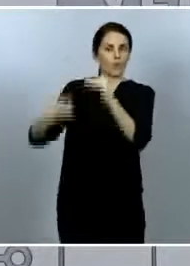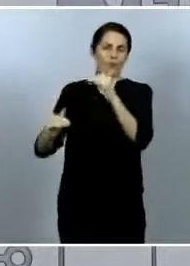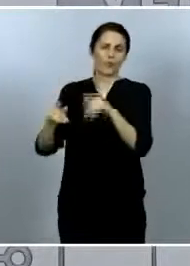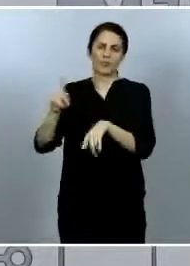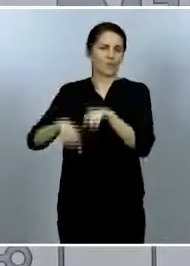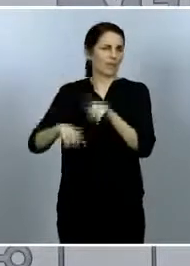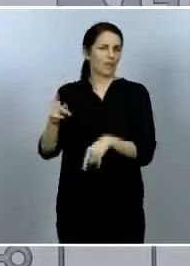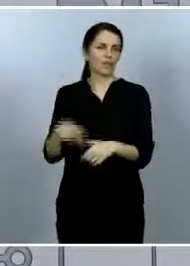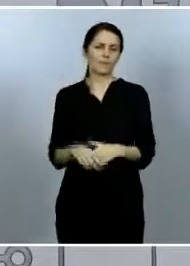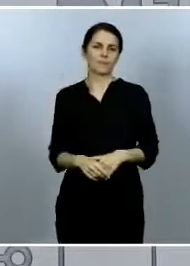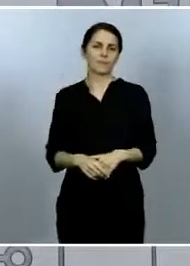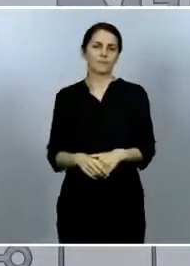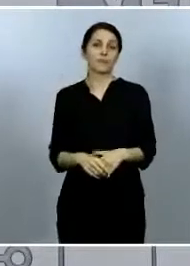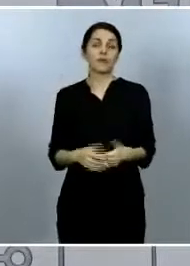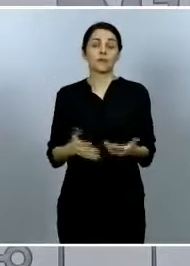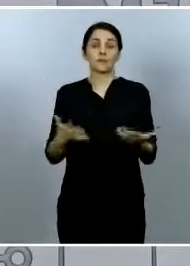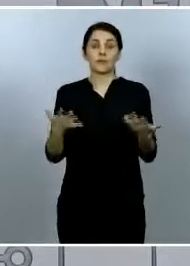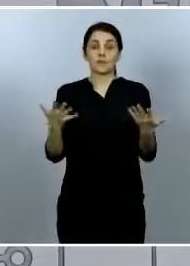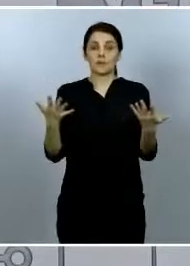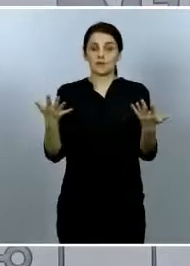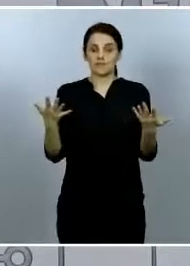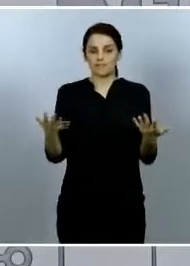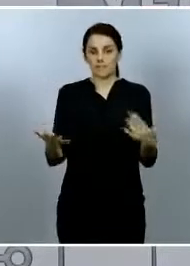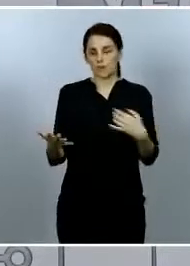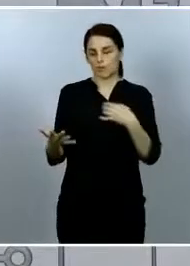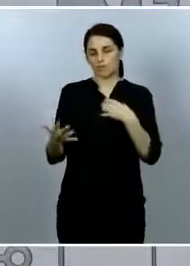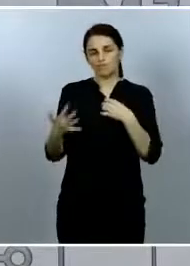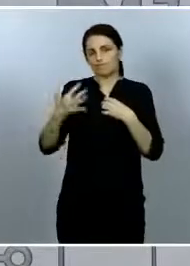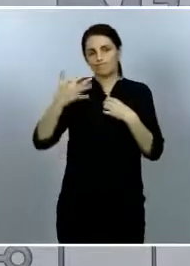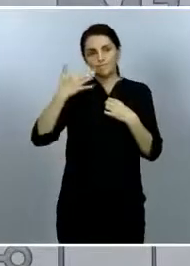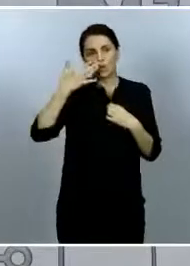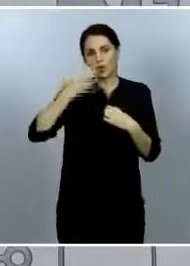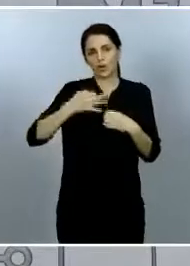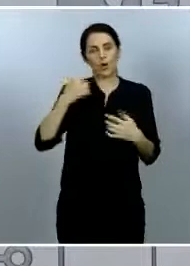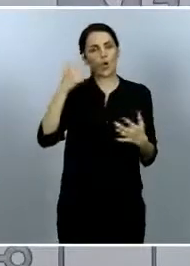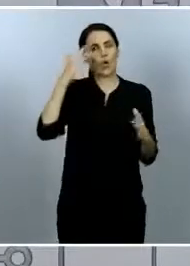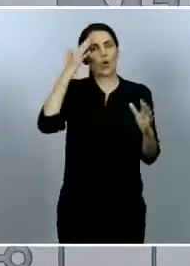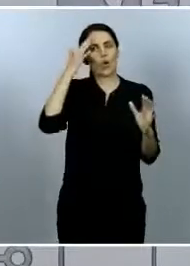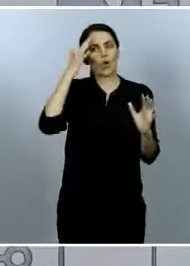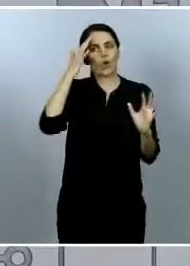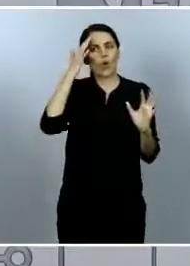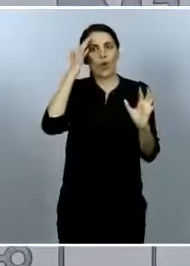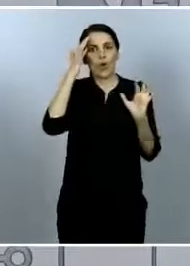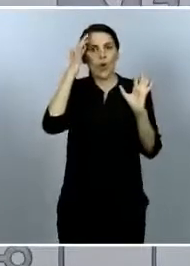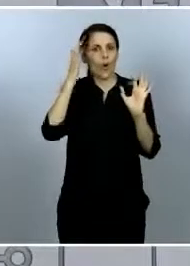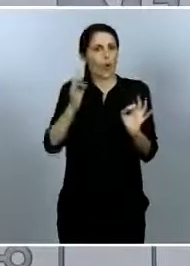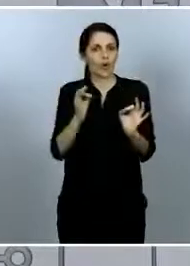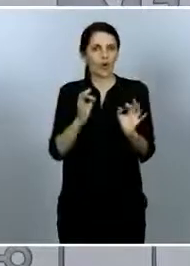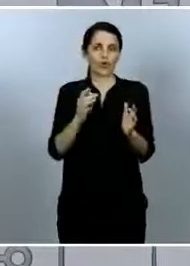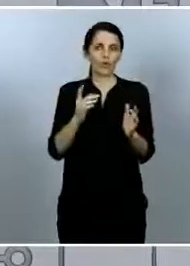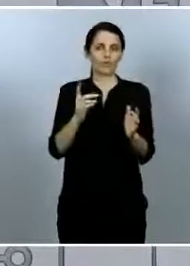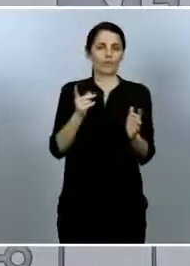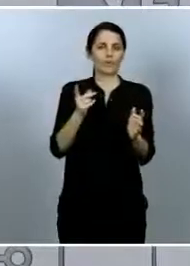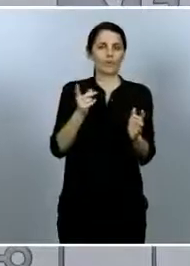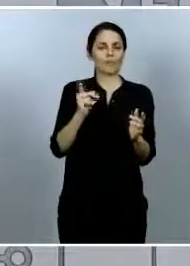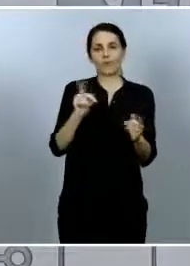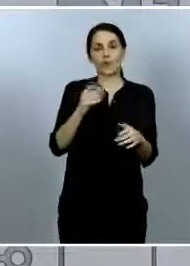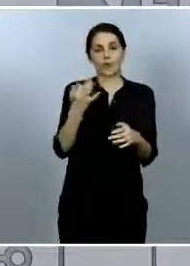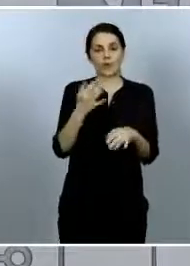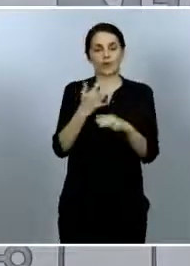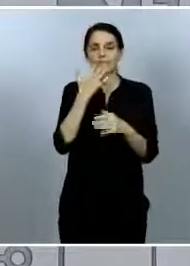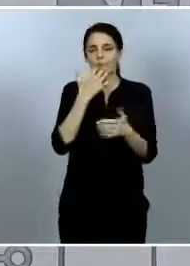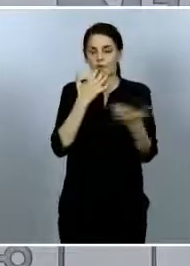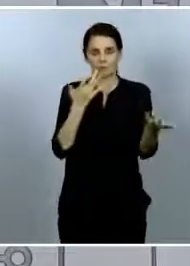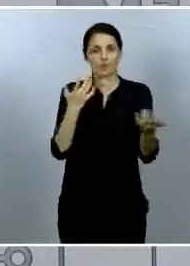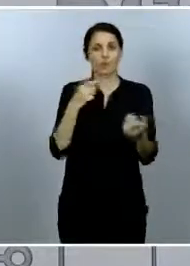pero lo que no creo que sea sensato tampoco es sabiendo todo esto que les hemos comentado y sabiendo que en esos 13.000 que